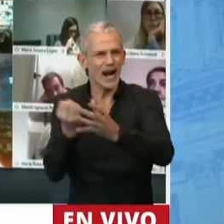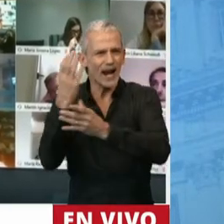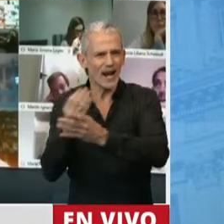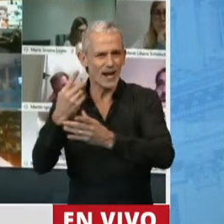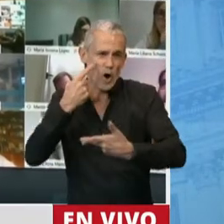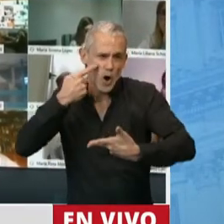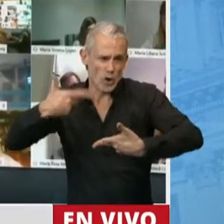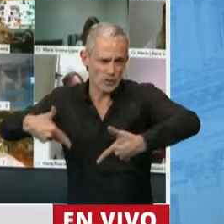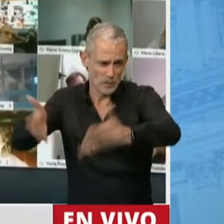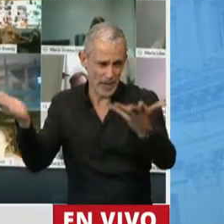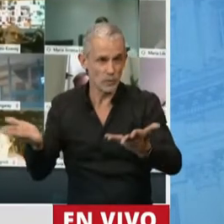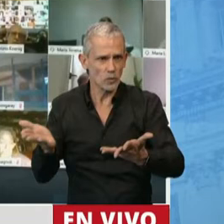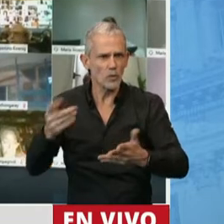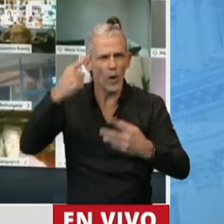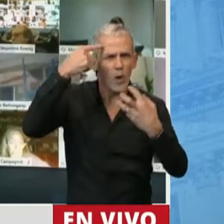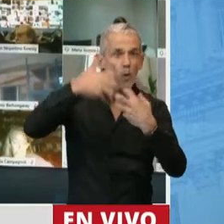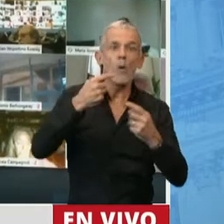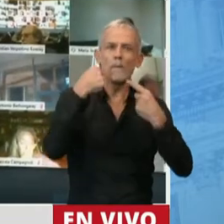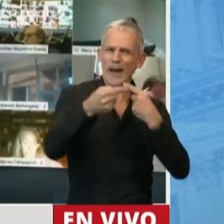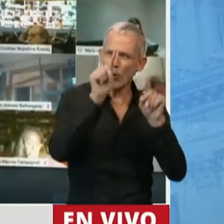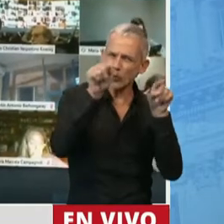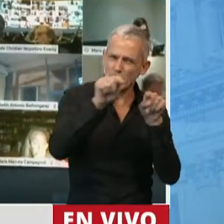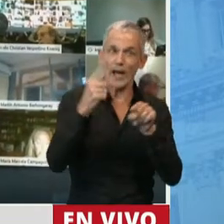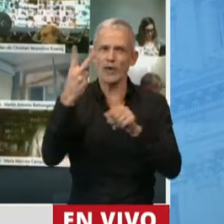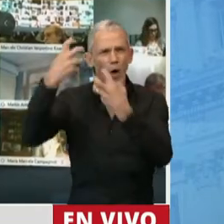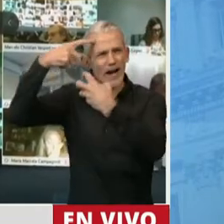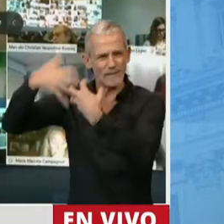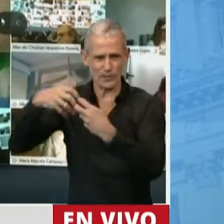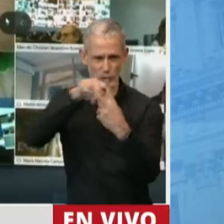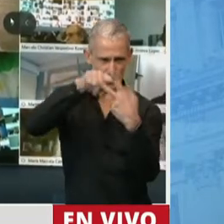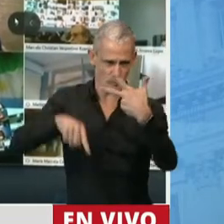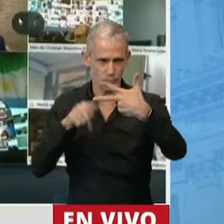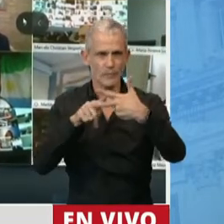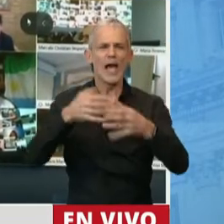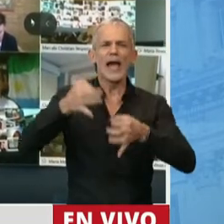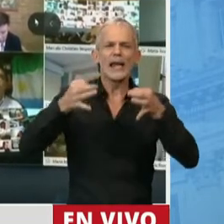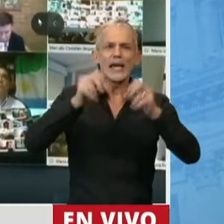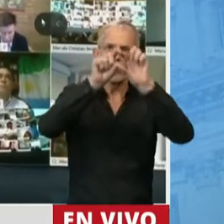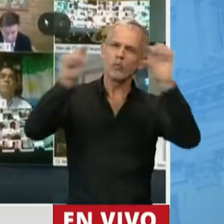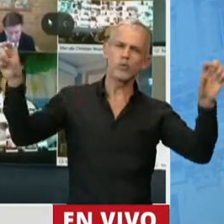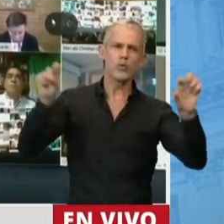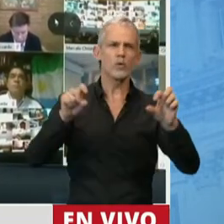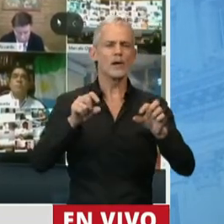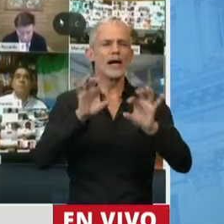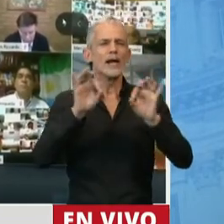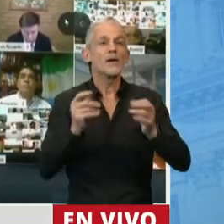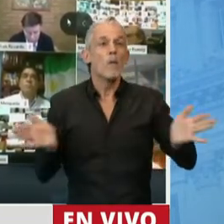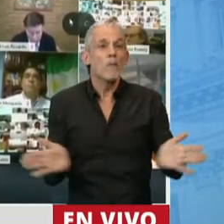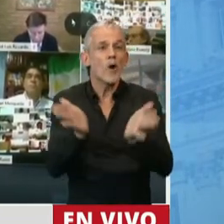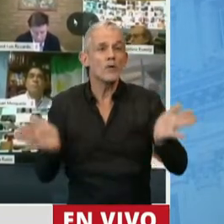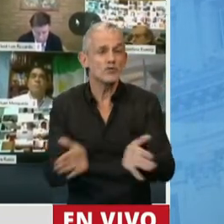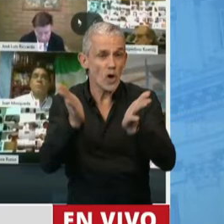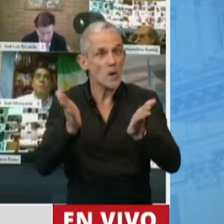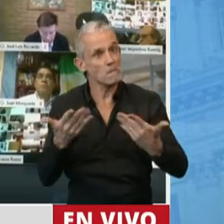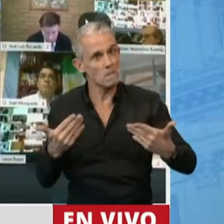Yo quiero hacer una pregunta y tres reflexiones rápidas. La pregunta es muy sencilla. Se llama Régimen de Promoción de la Economía del Conocimiento. ¿Qué es una promoción?